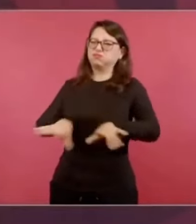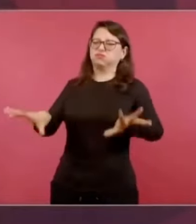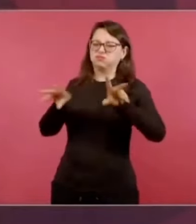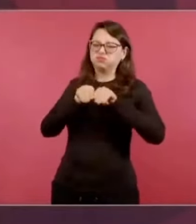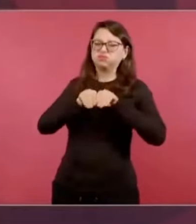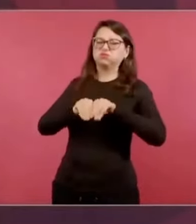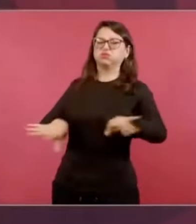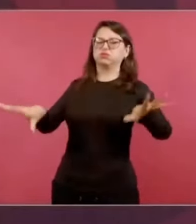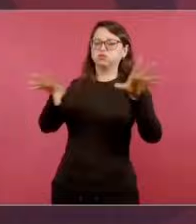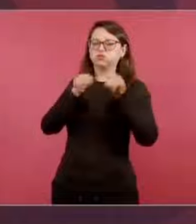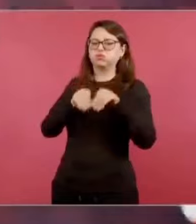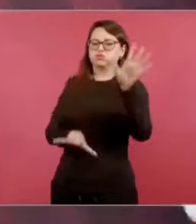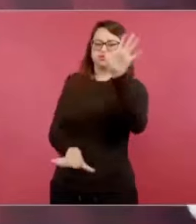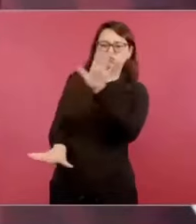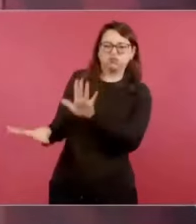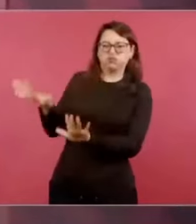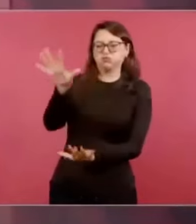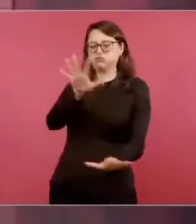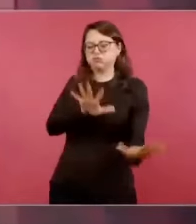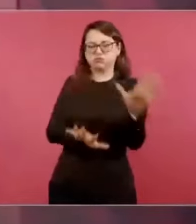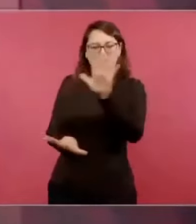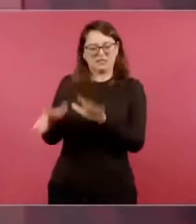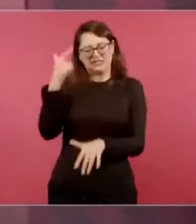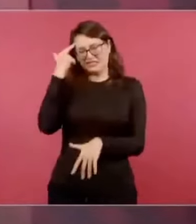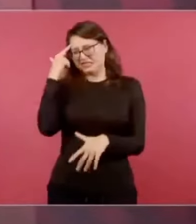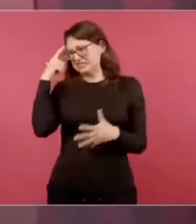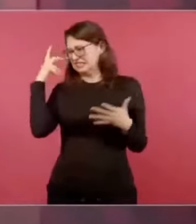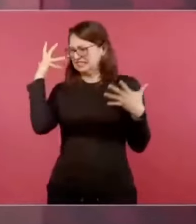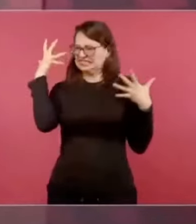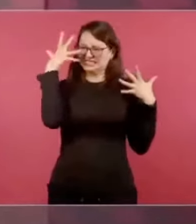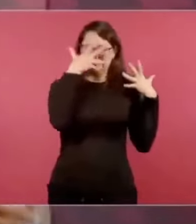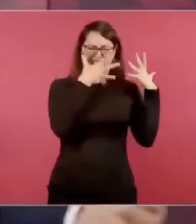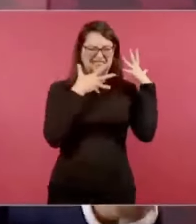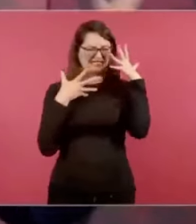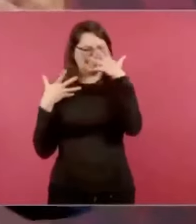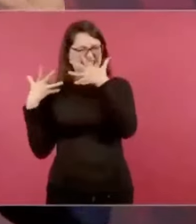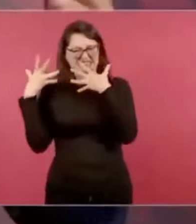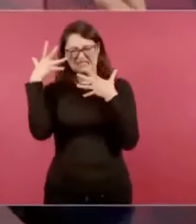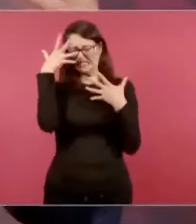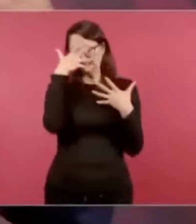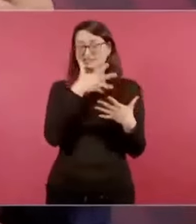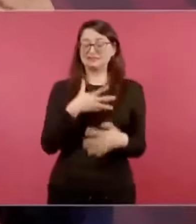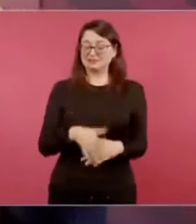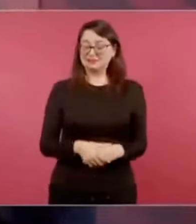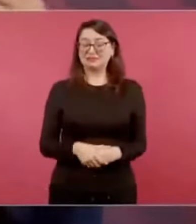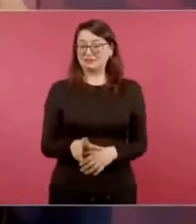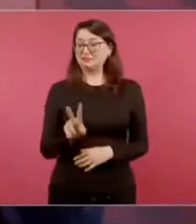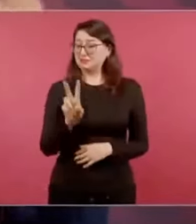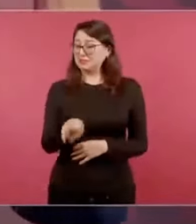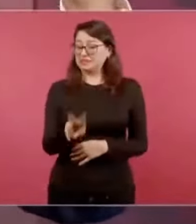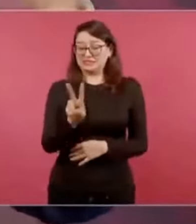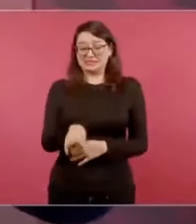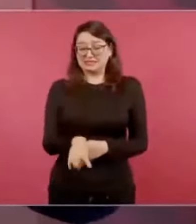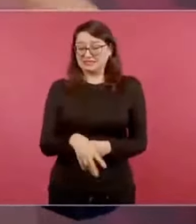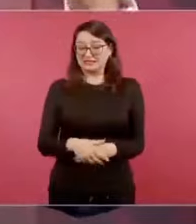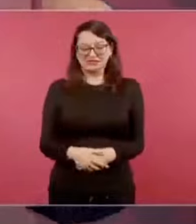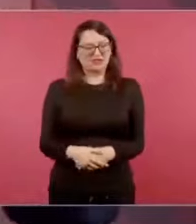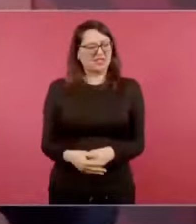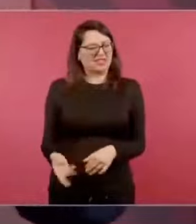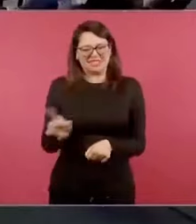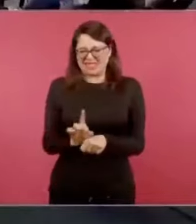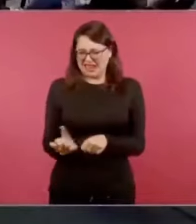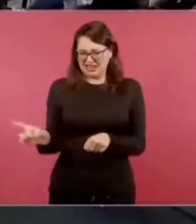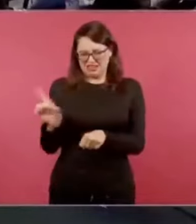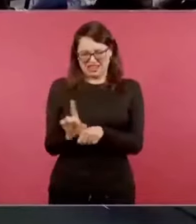la guerra sucia, porque estamos muy indefensos, es un bombardeo